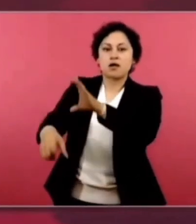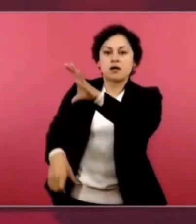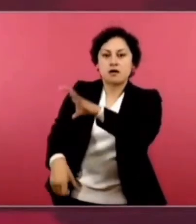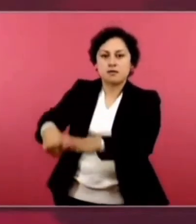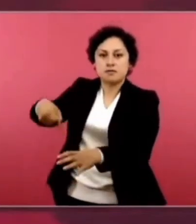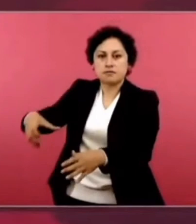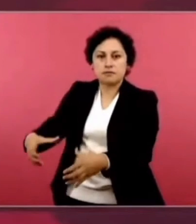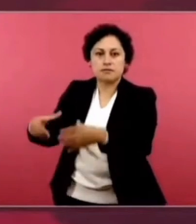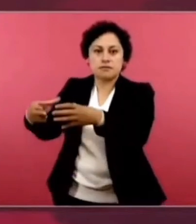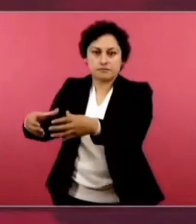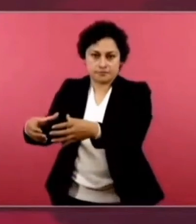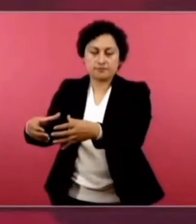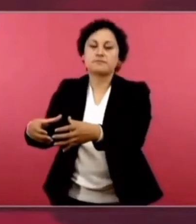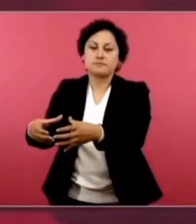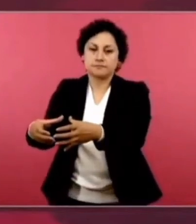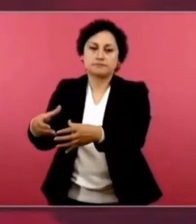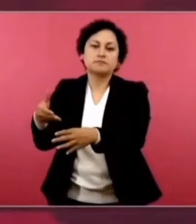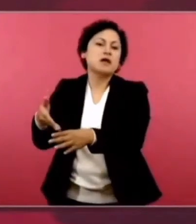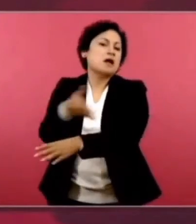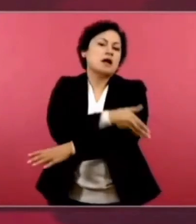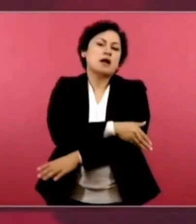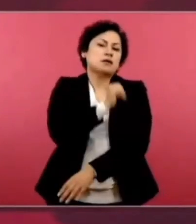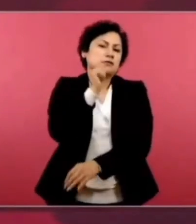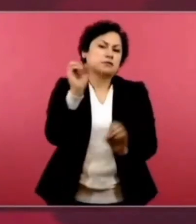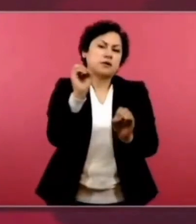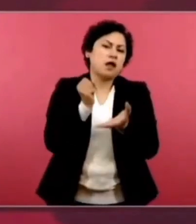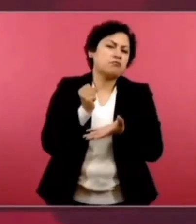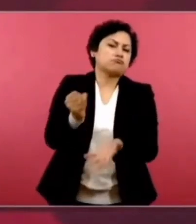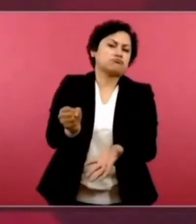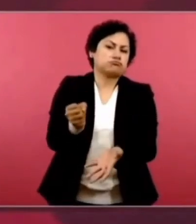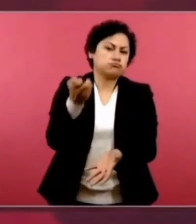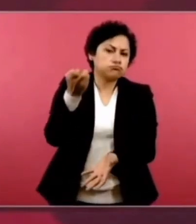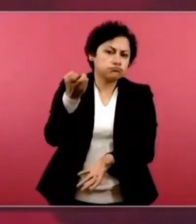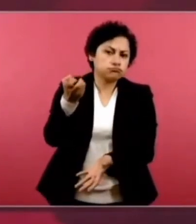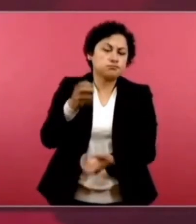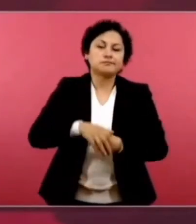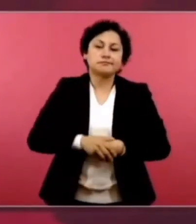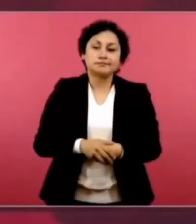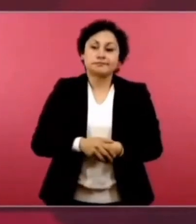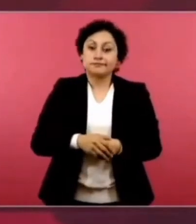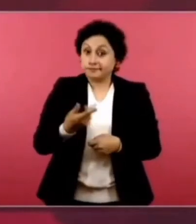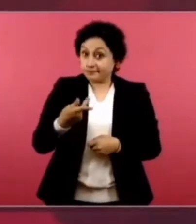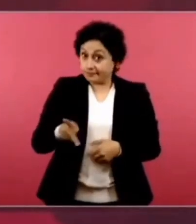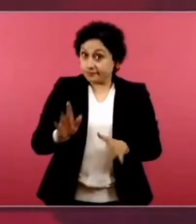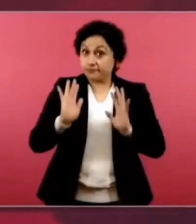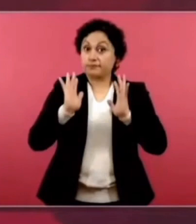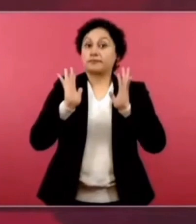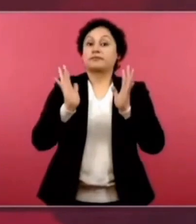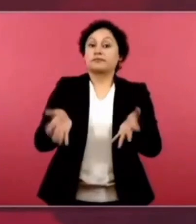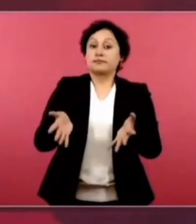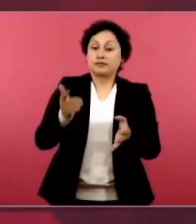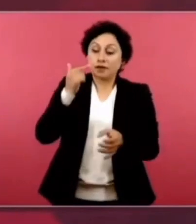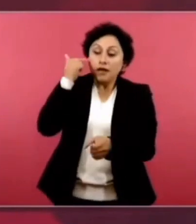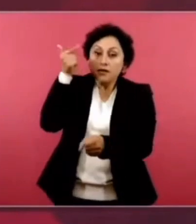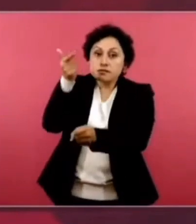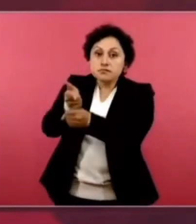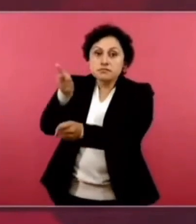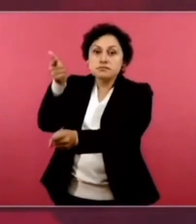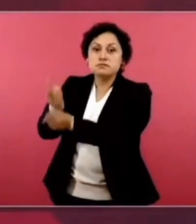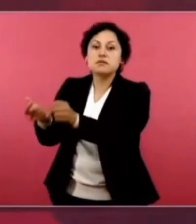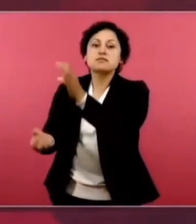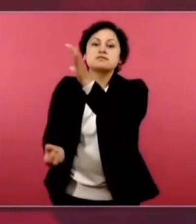se logró descubrir nuevos yacimientos